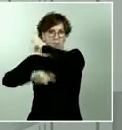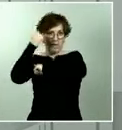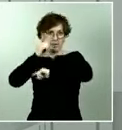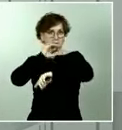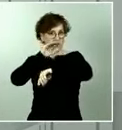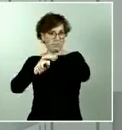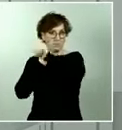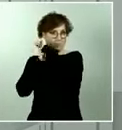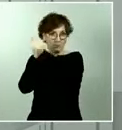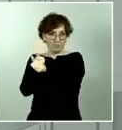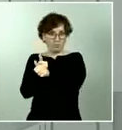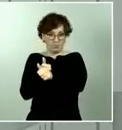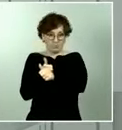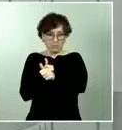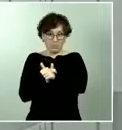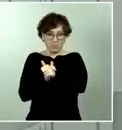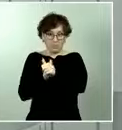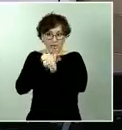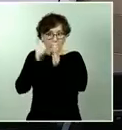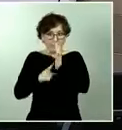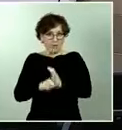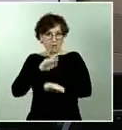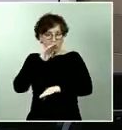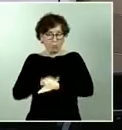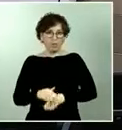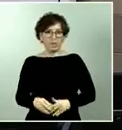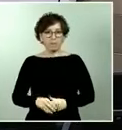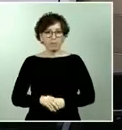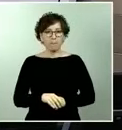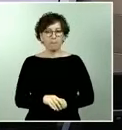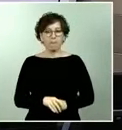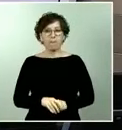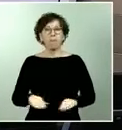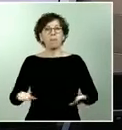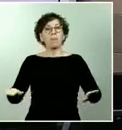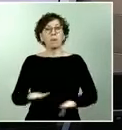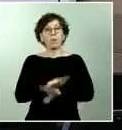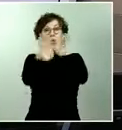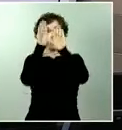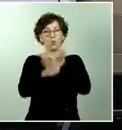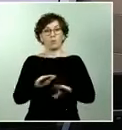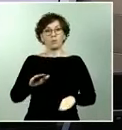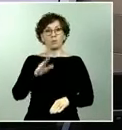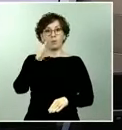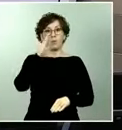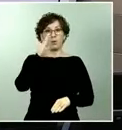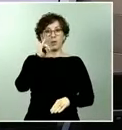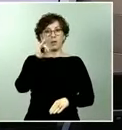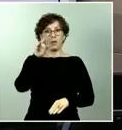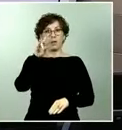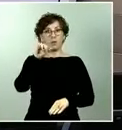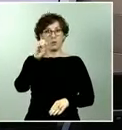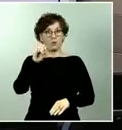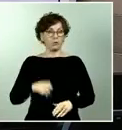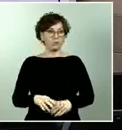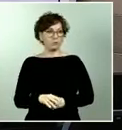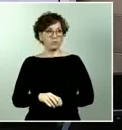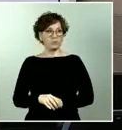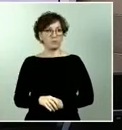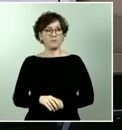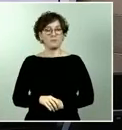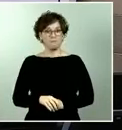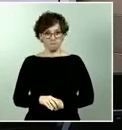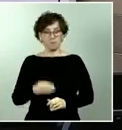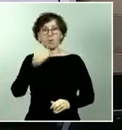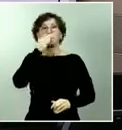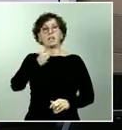vigente en todos sus extremos concluimos con Cibio adelante Cibio buenas tardes soy Ángela Bernardo